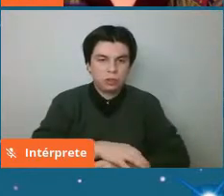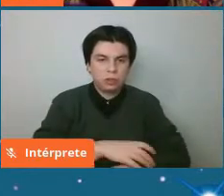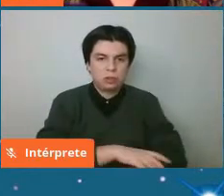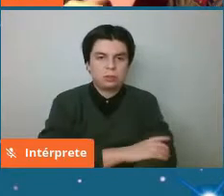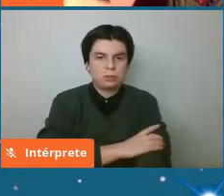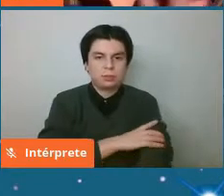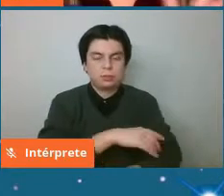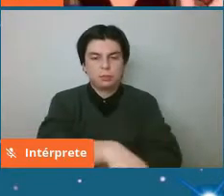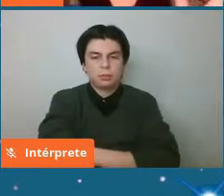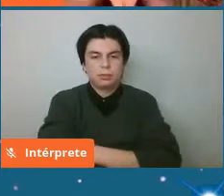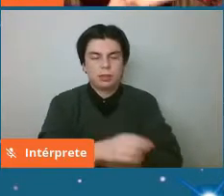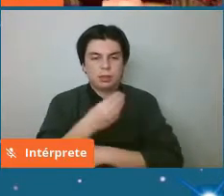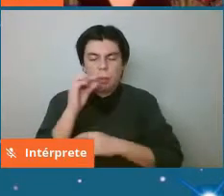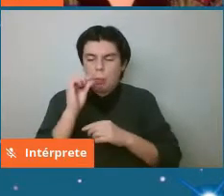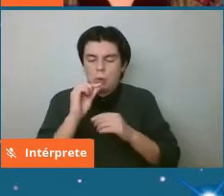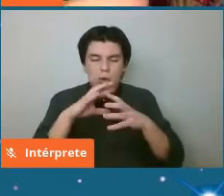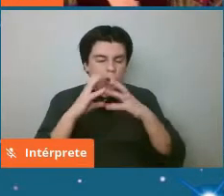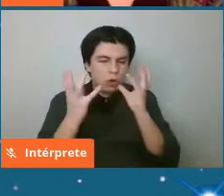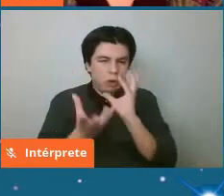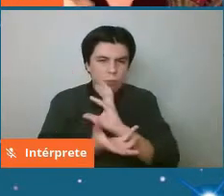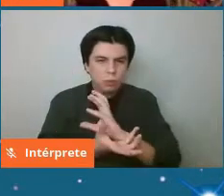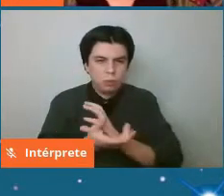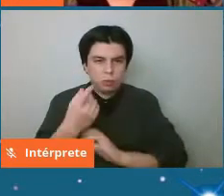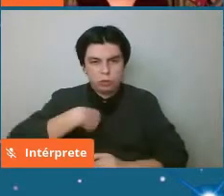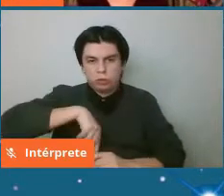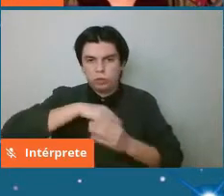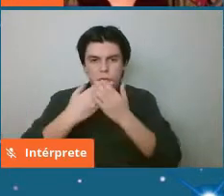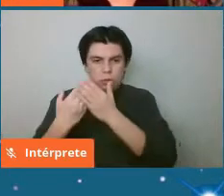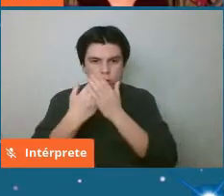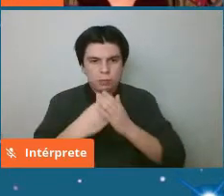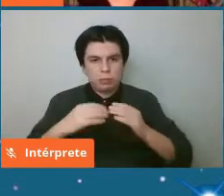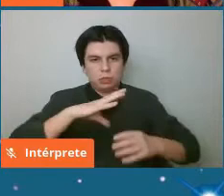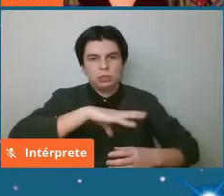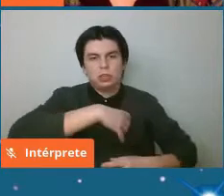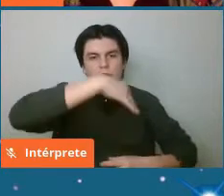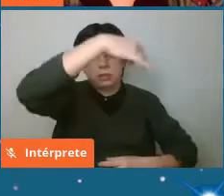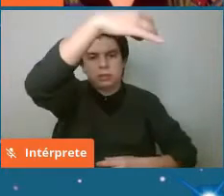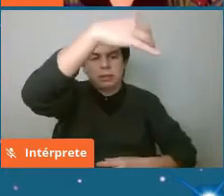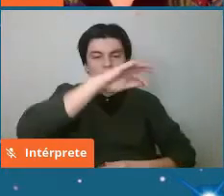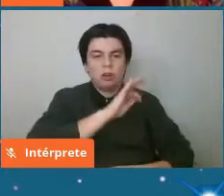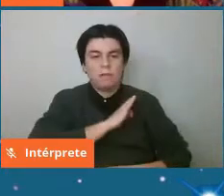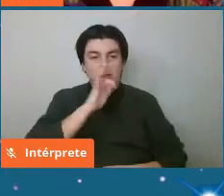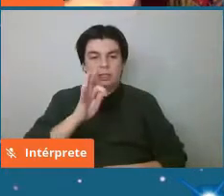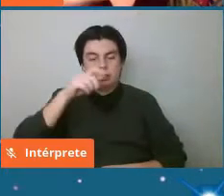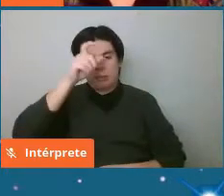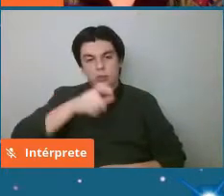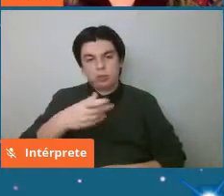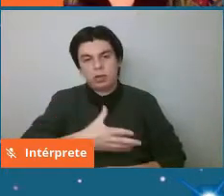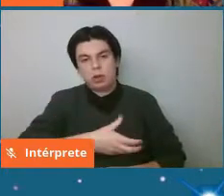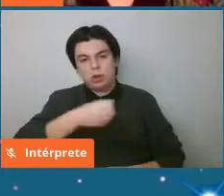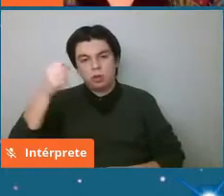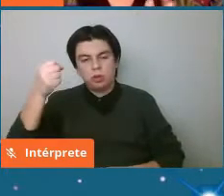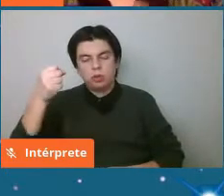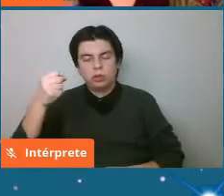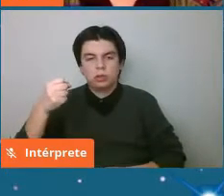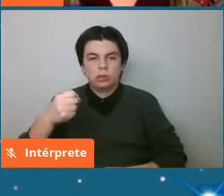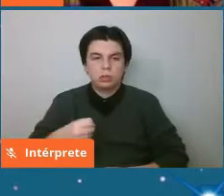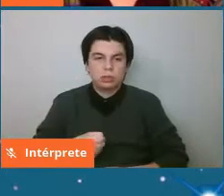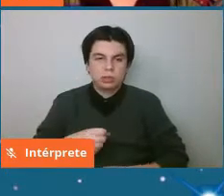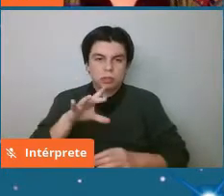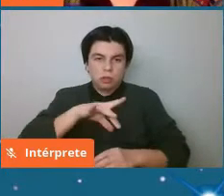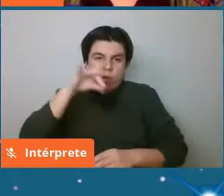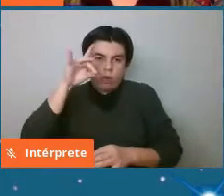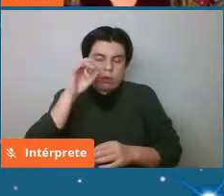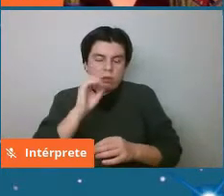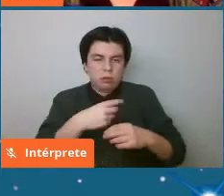y que no lo estudiamos nosotros se lo llevaron a Francia la gente que lo encontró así que no